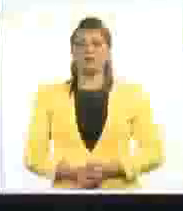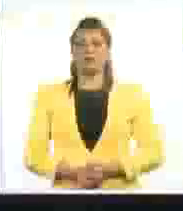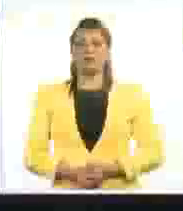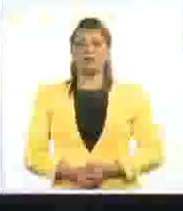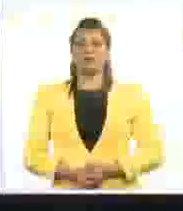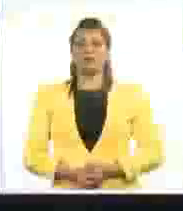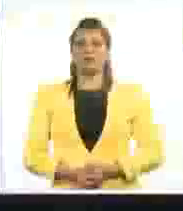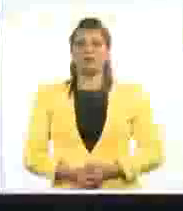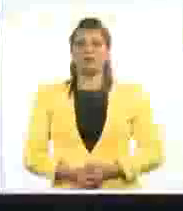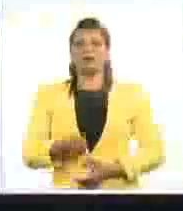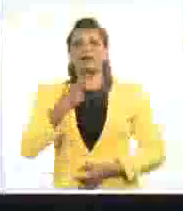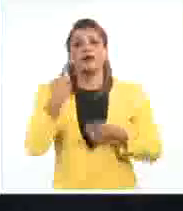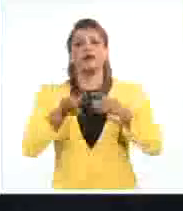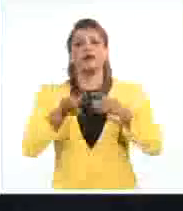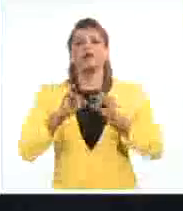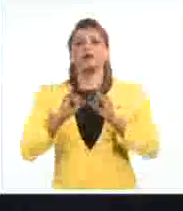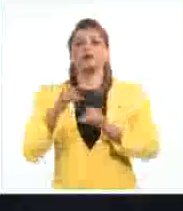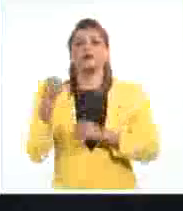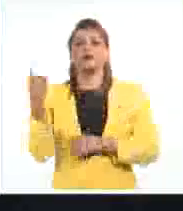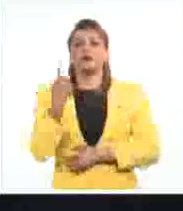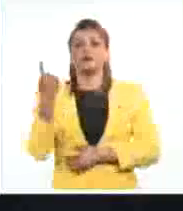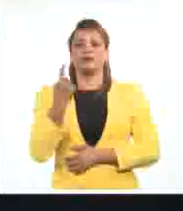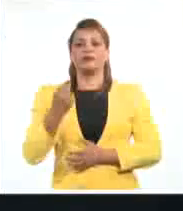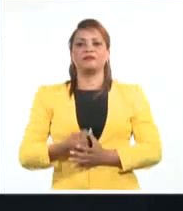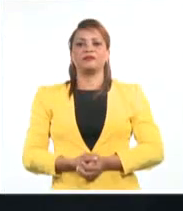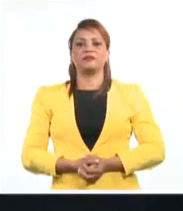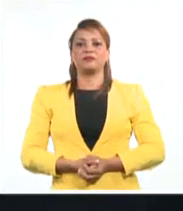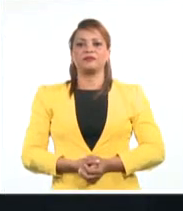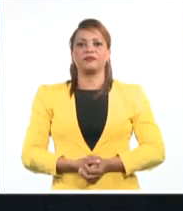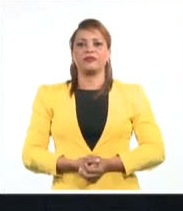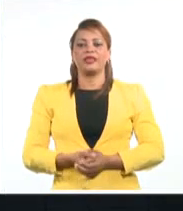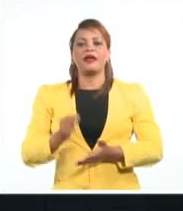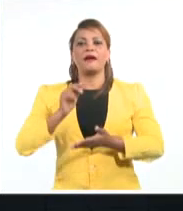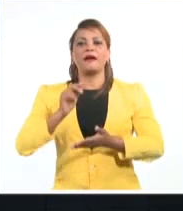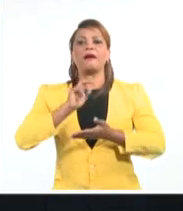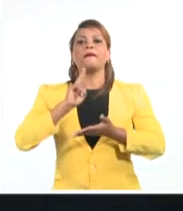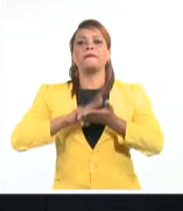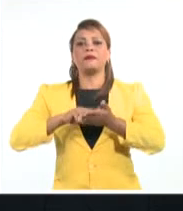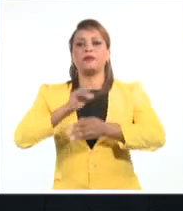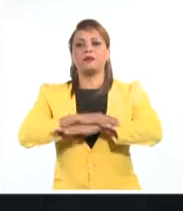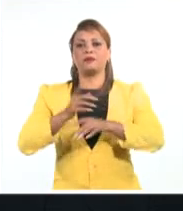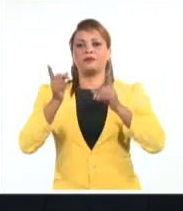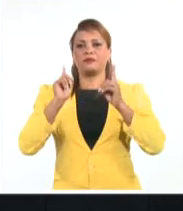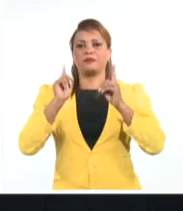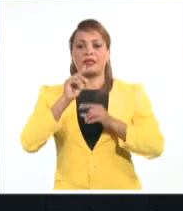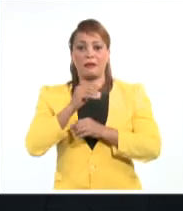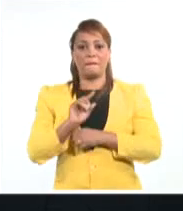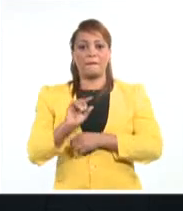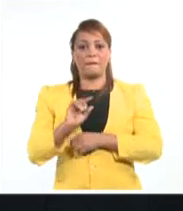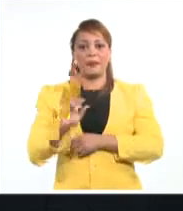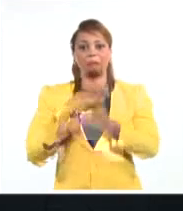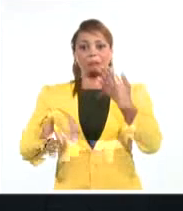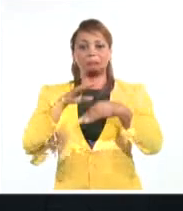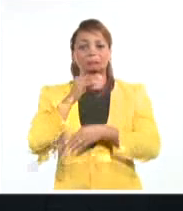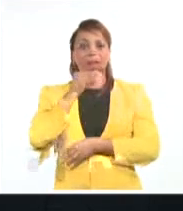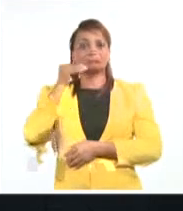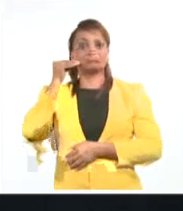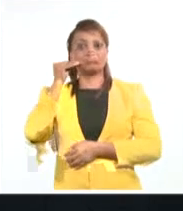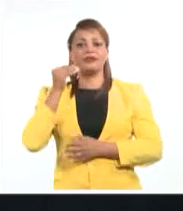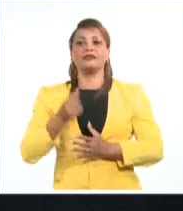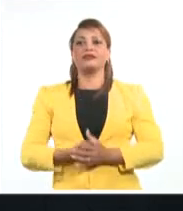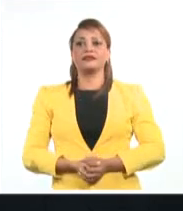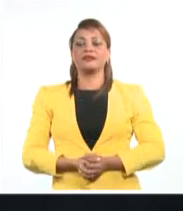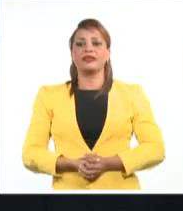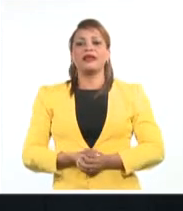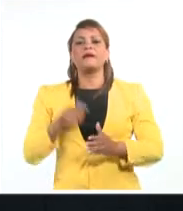Vamos con breves nacionales en el estelar. El miembro del buro político y primer ministro Manuel Marrero Cruz participó en la de este miércoles